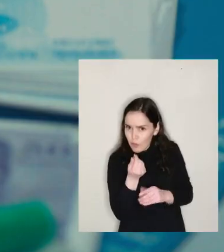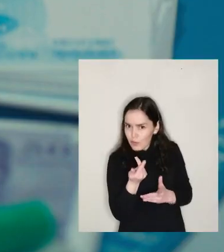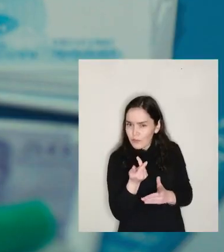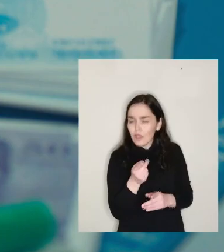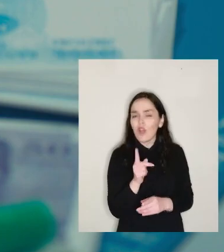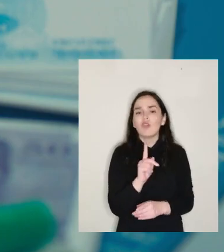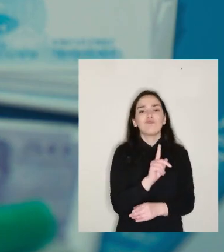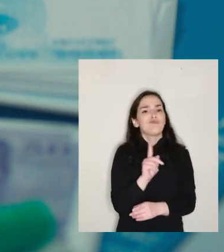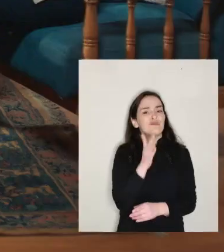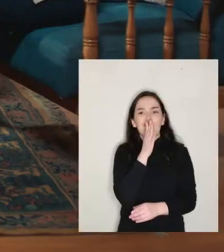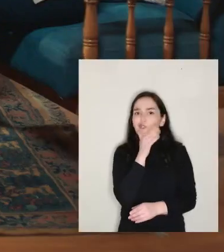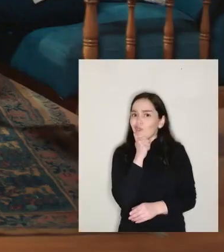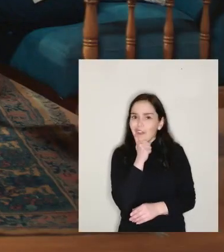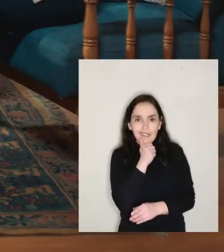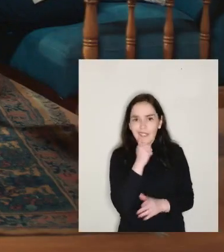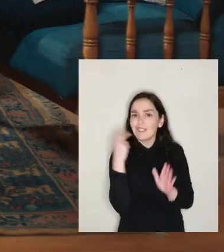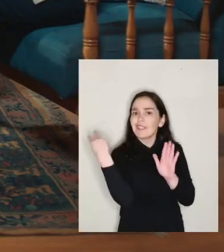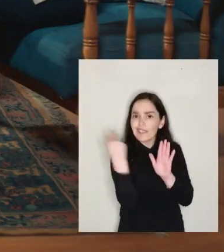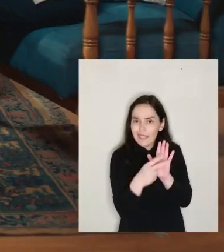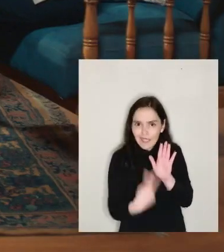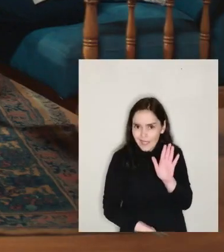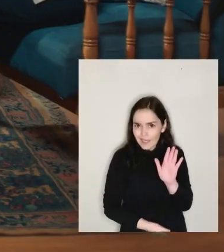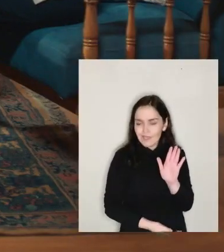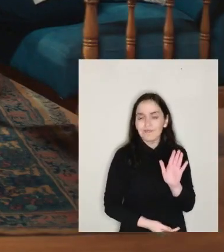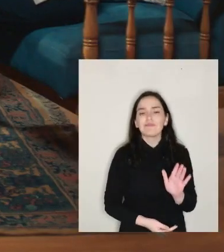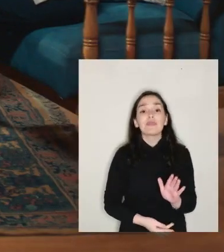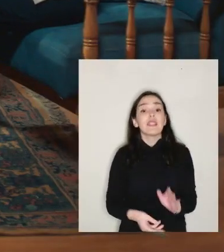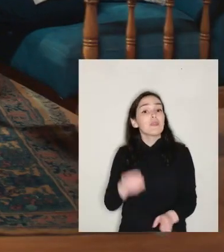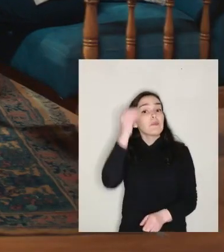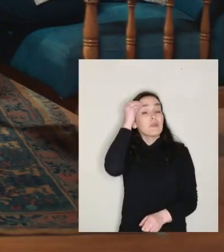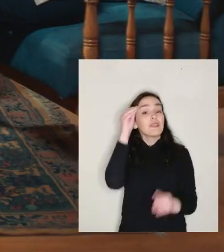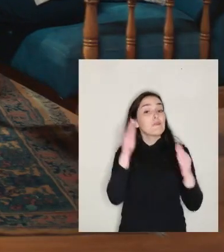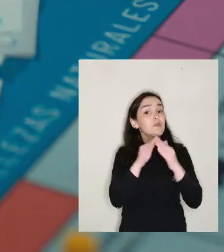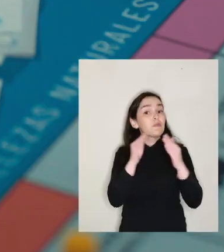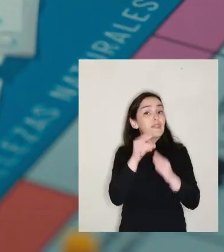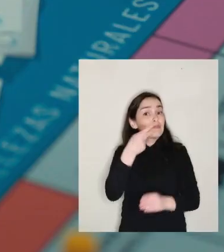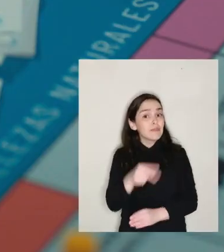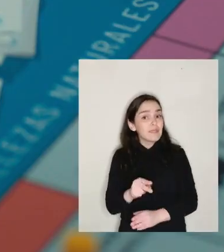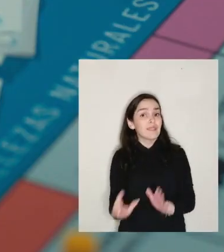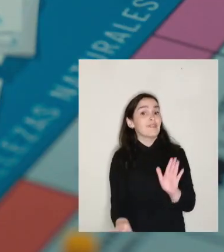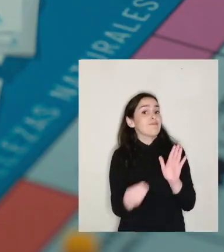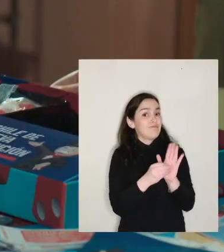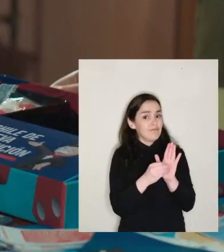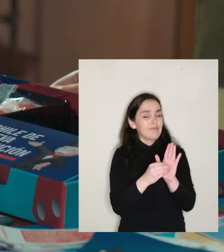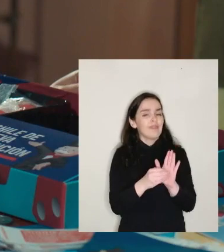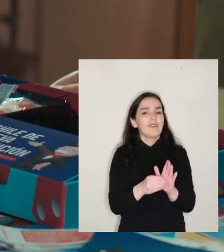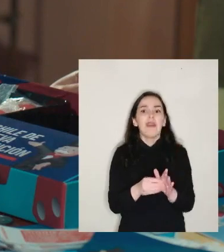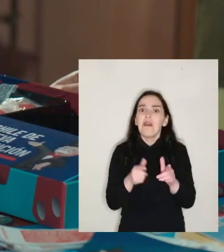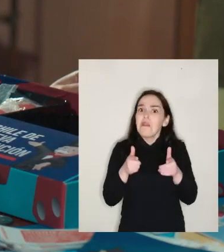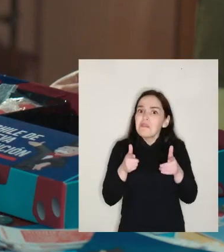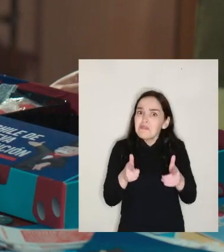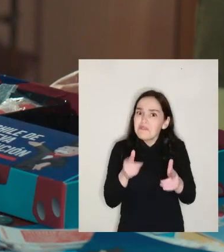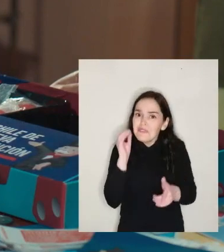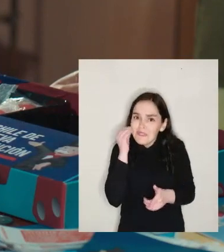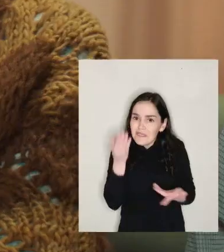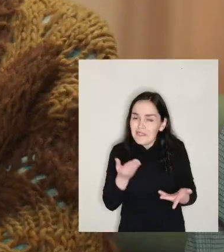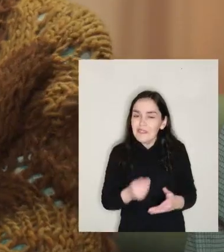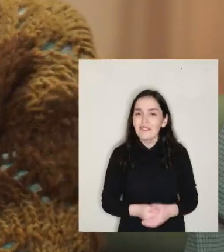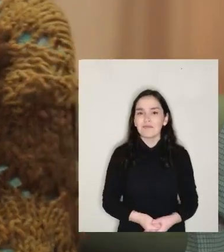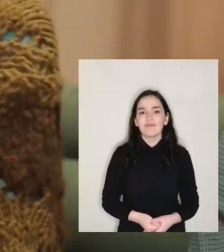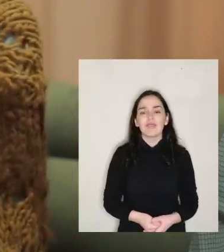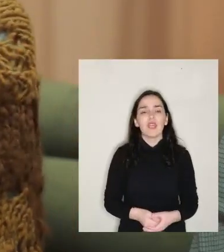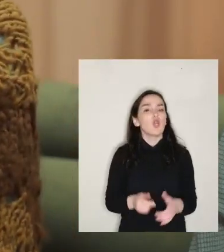No hay letras chicas. ¡Lean! Recuerden que la propiedad privada está consagrada. ¡La suertecita voy allá!